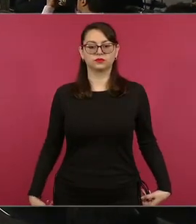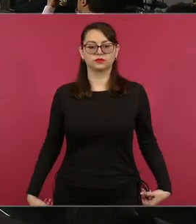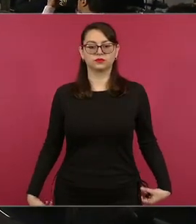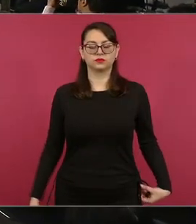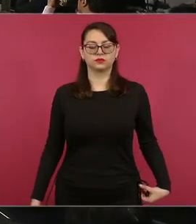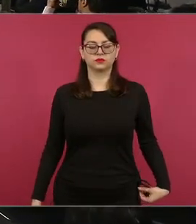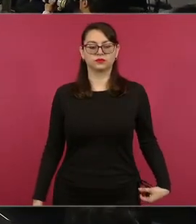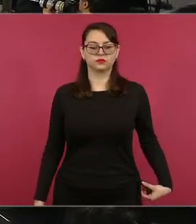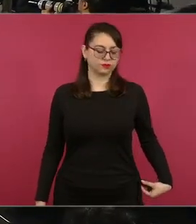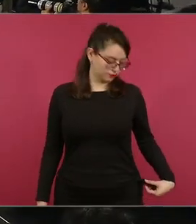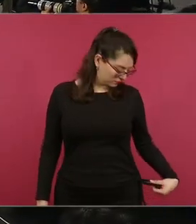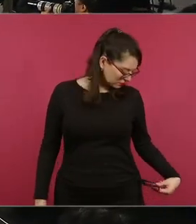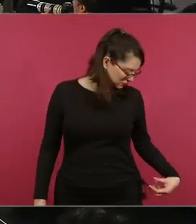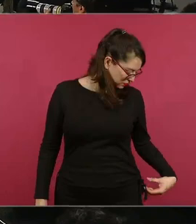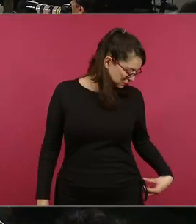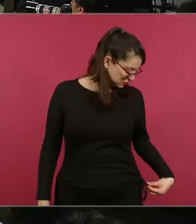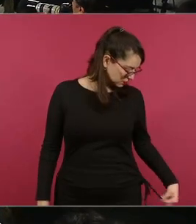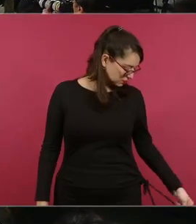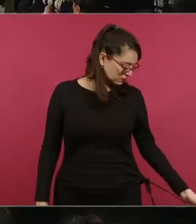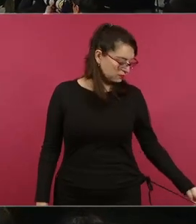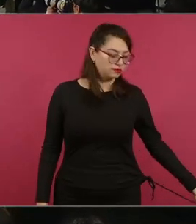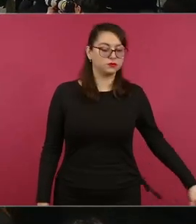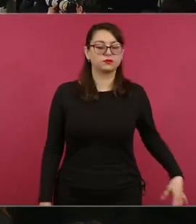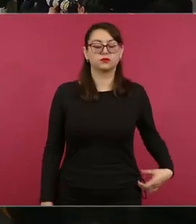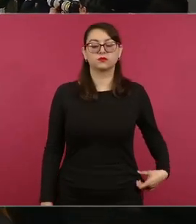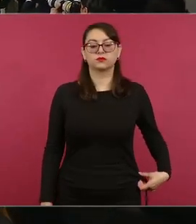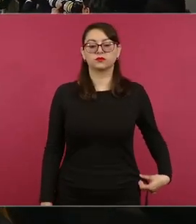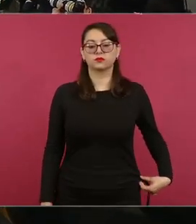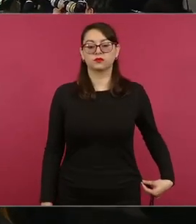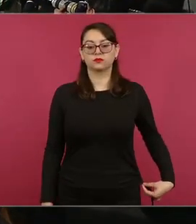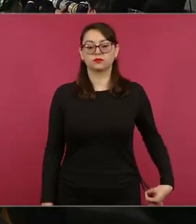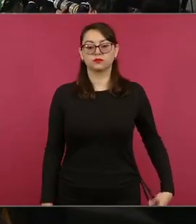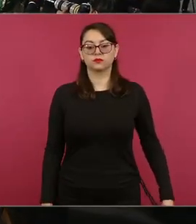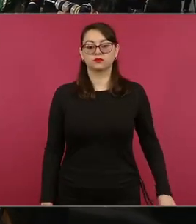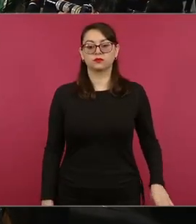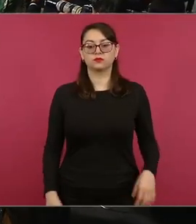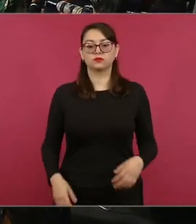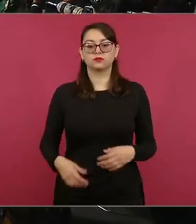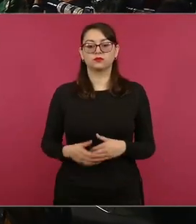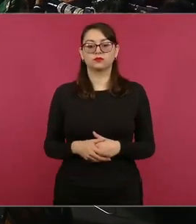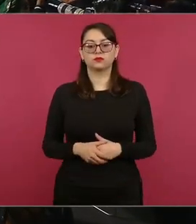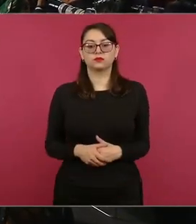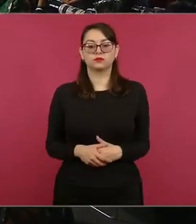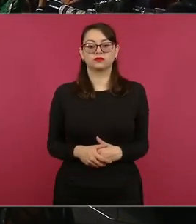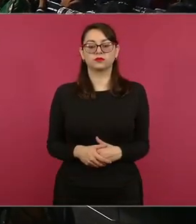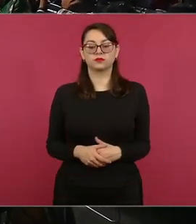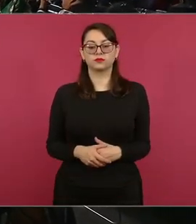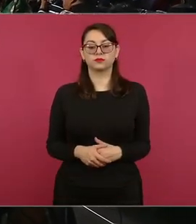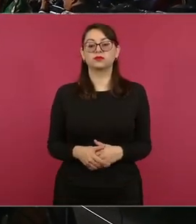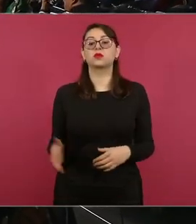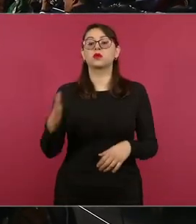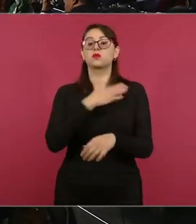Vamos a empezar. Buenos días. Buenos días.